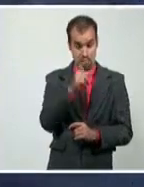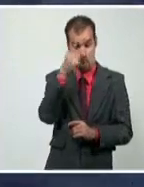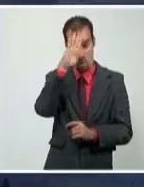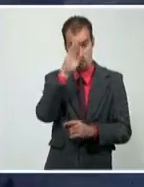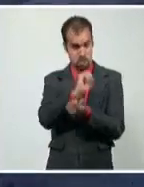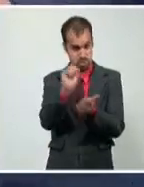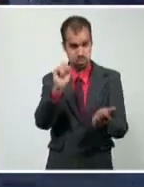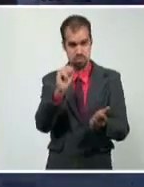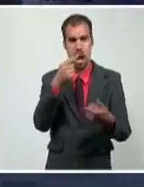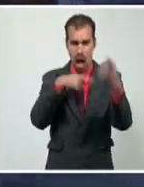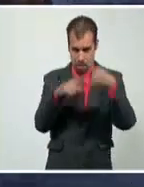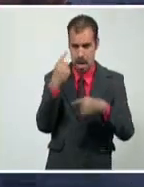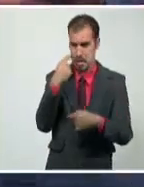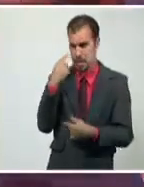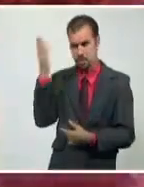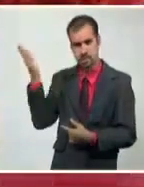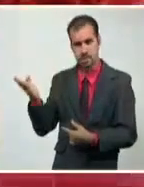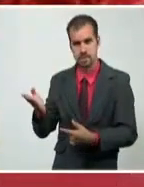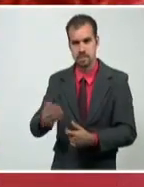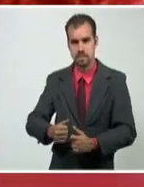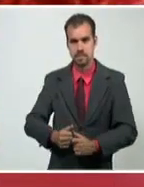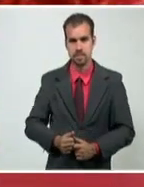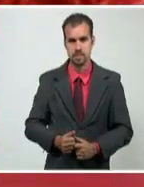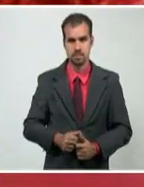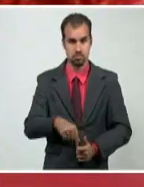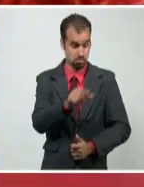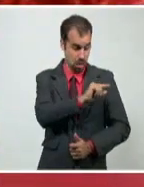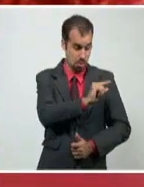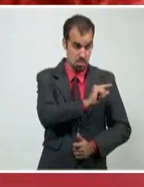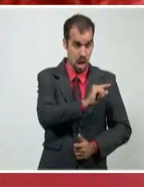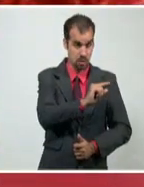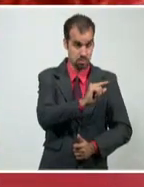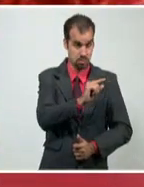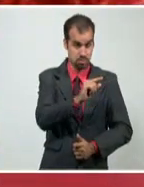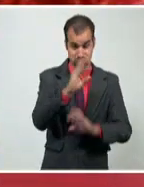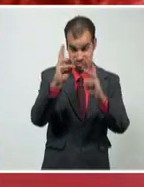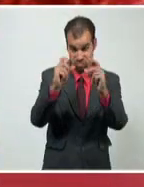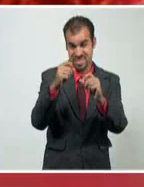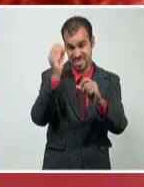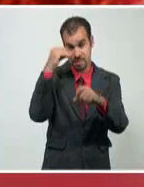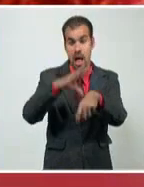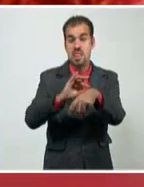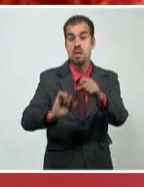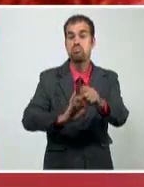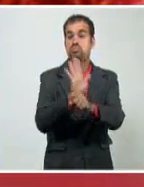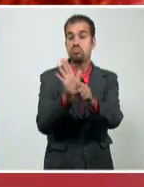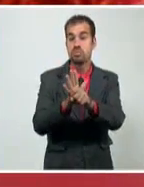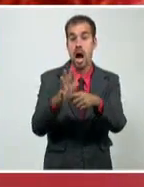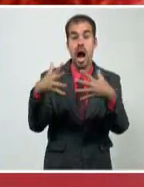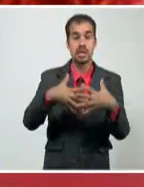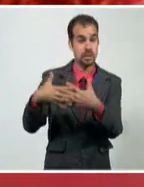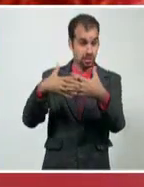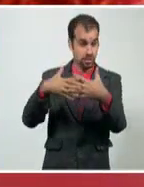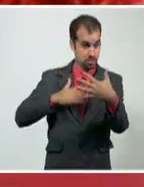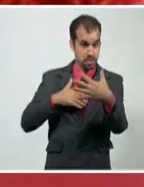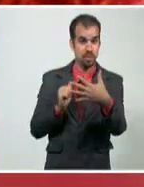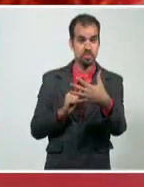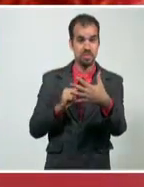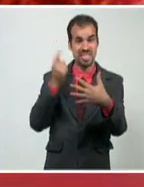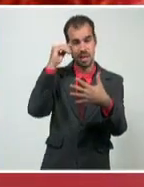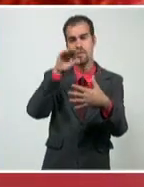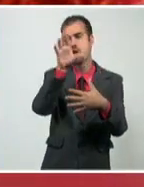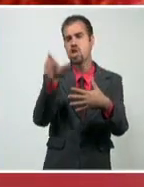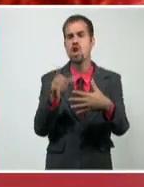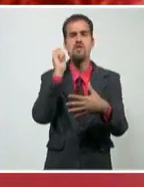Miren estos datos, por ejemplo, muy recientes. Datos muy frescos de la COVID-19 apenas en un estado de ese